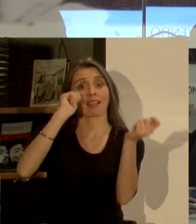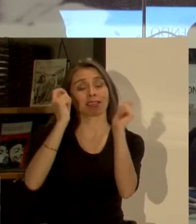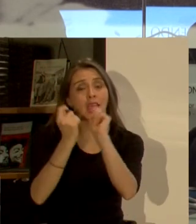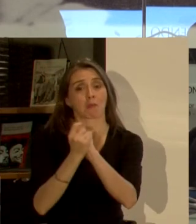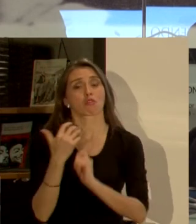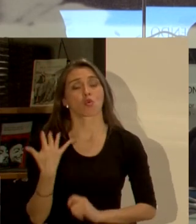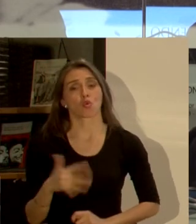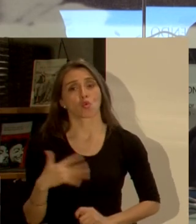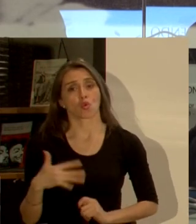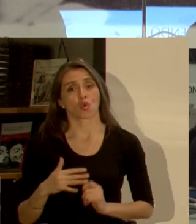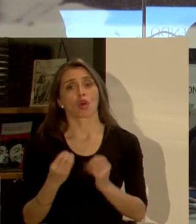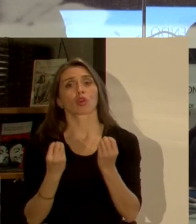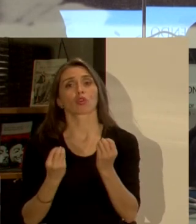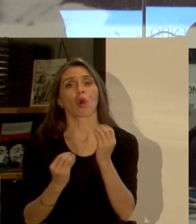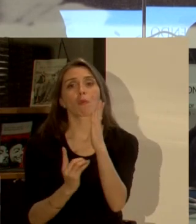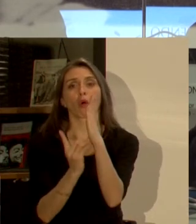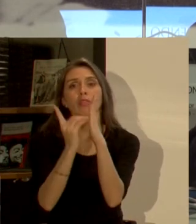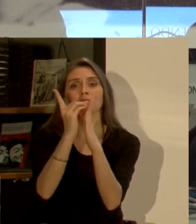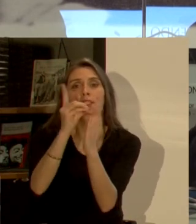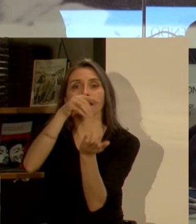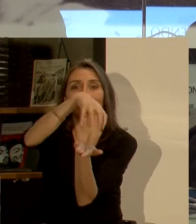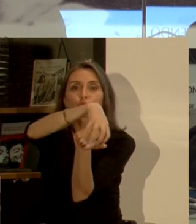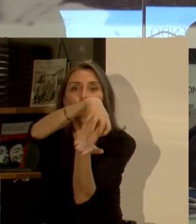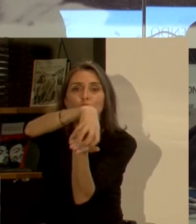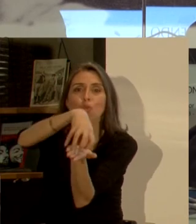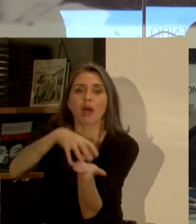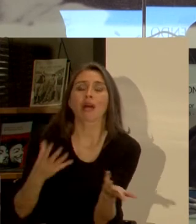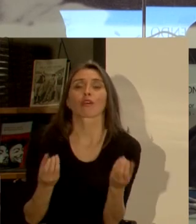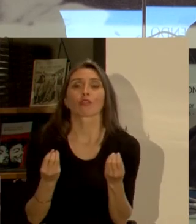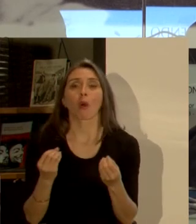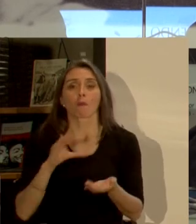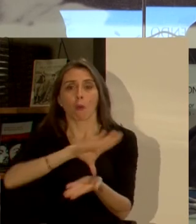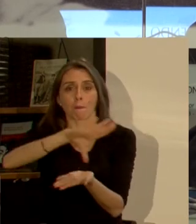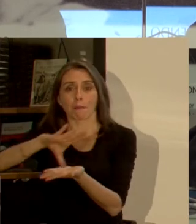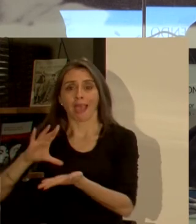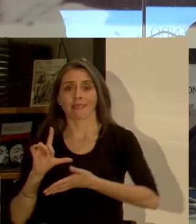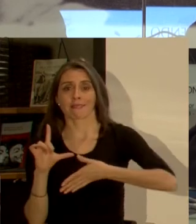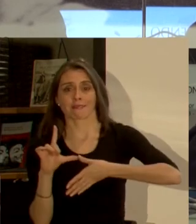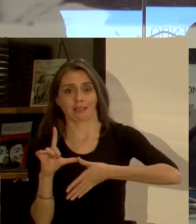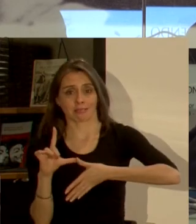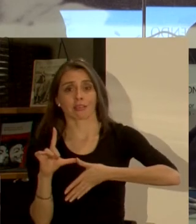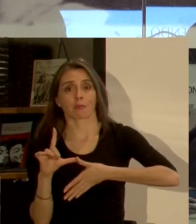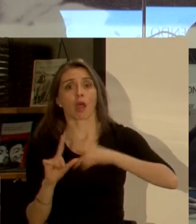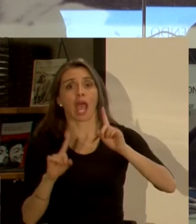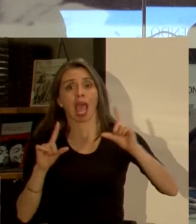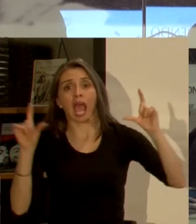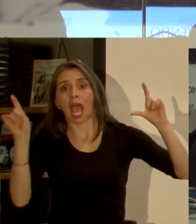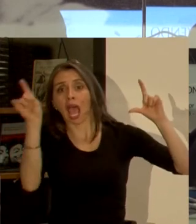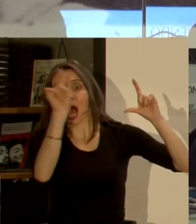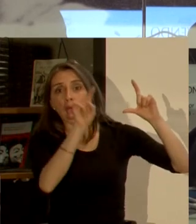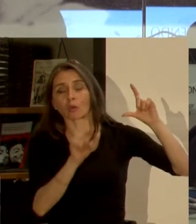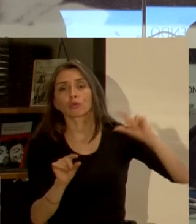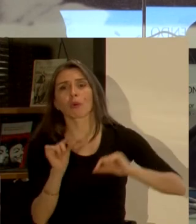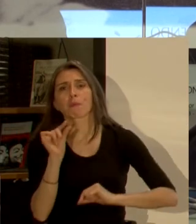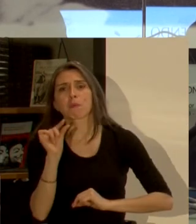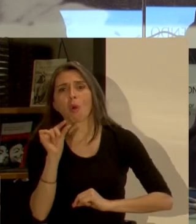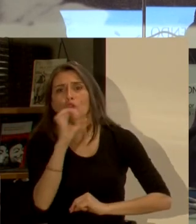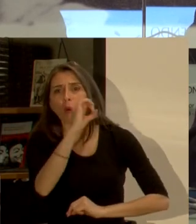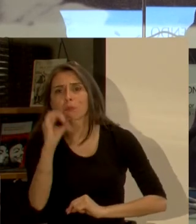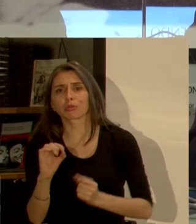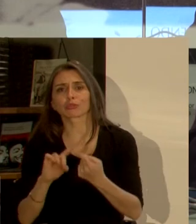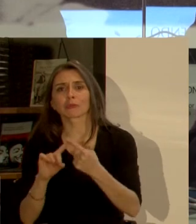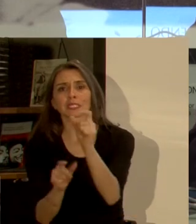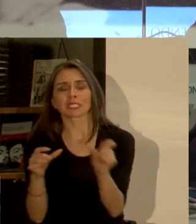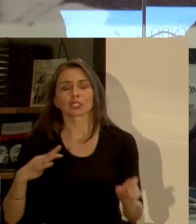fundamental en el desarrollo de nuestras ciudades de cómo en Latinoamérica existe en algunos lugares una baja participación ciudadana